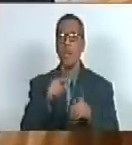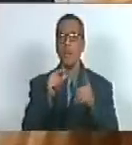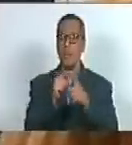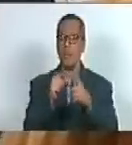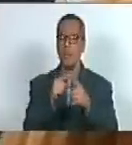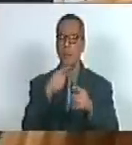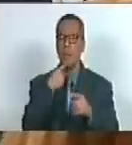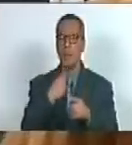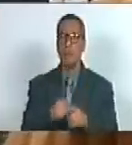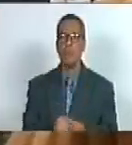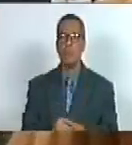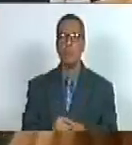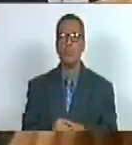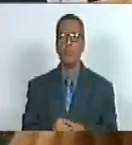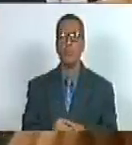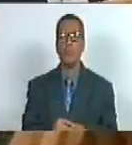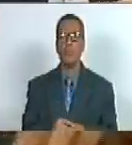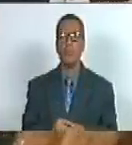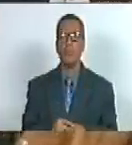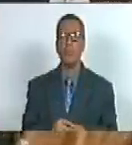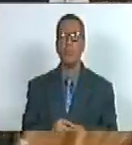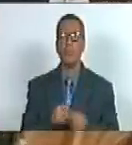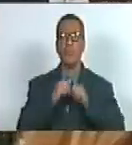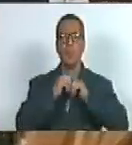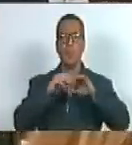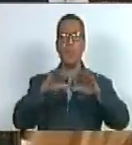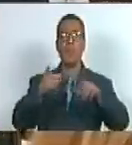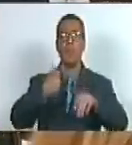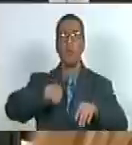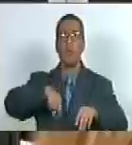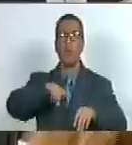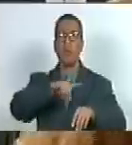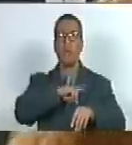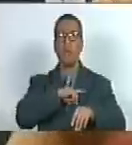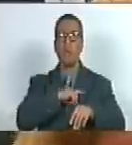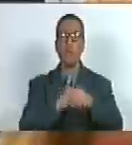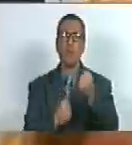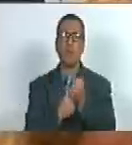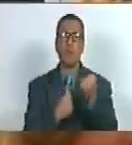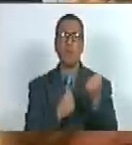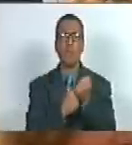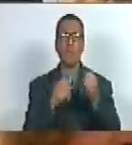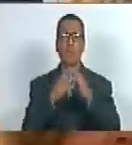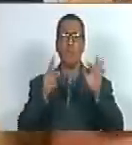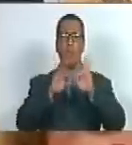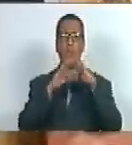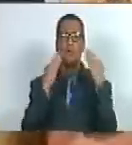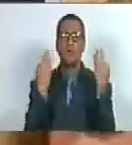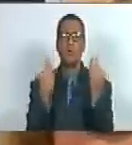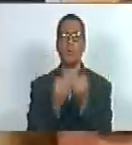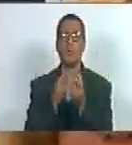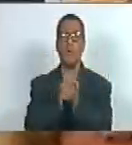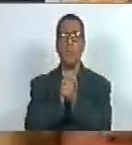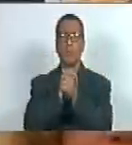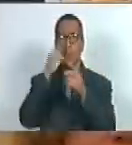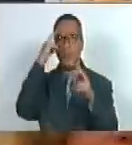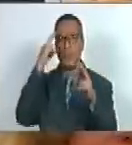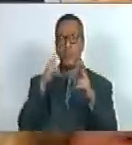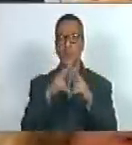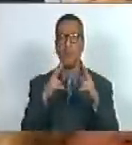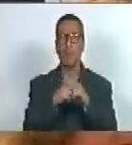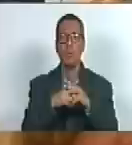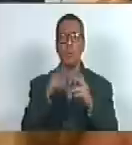palabra para extender nuestra solidaridad a los familiares amigos y conocidos